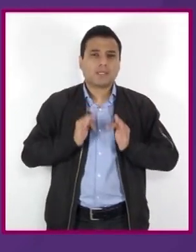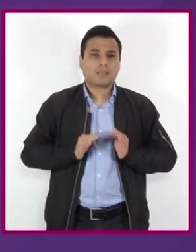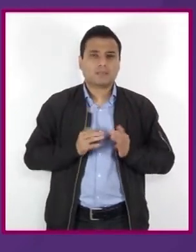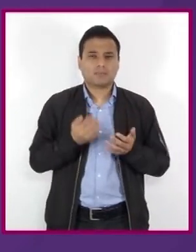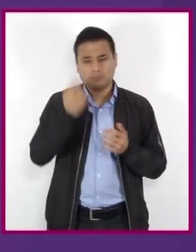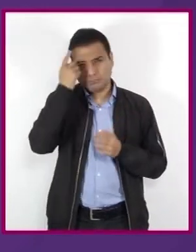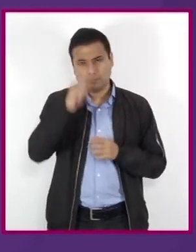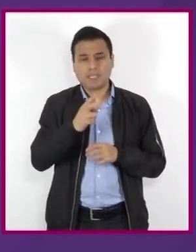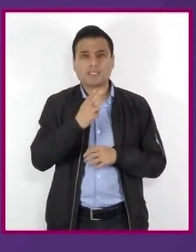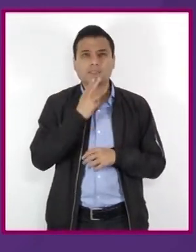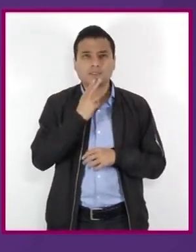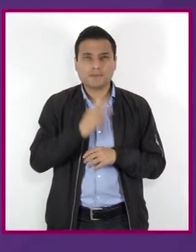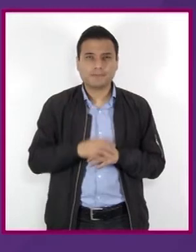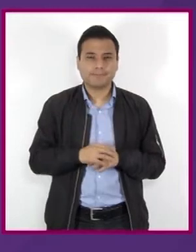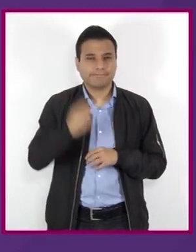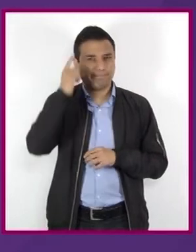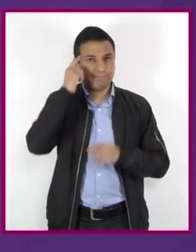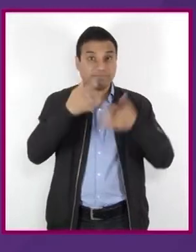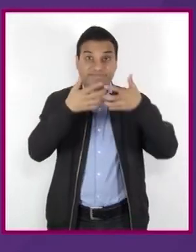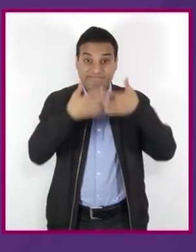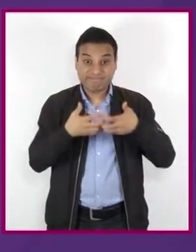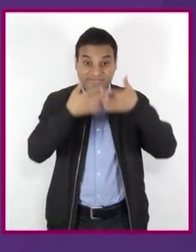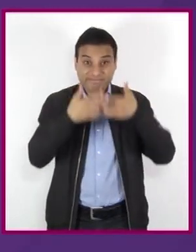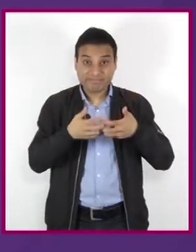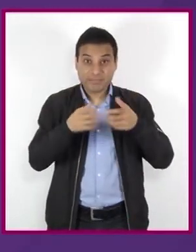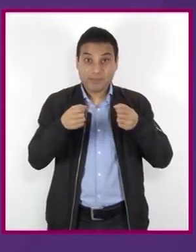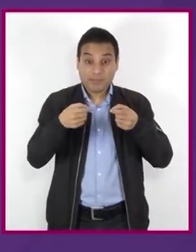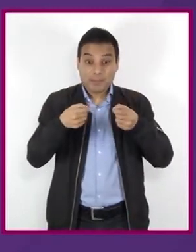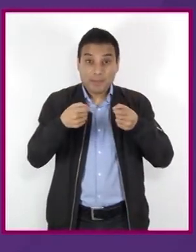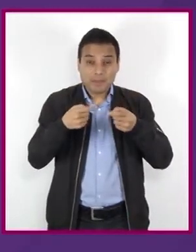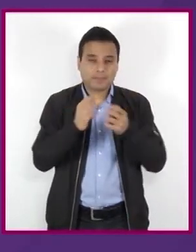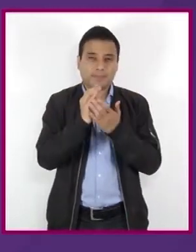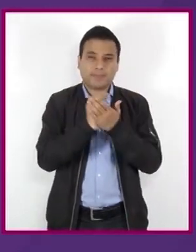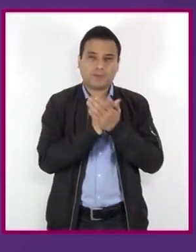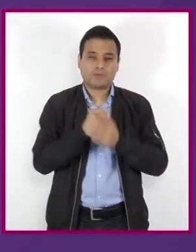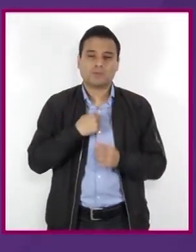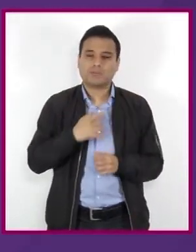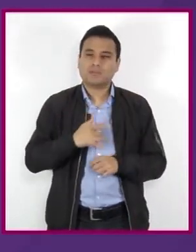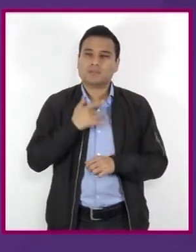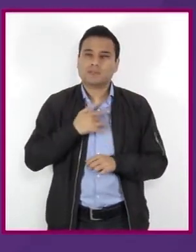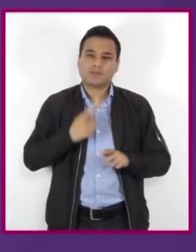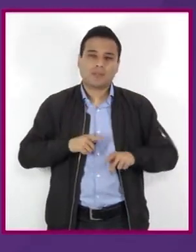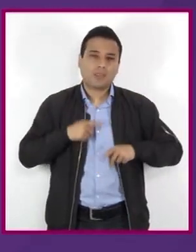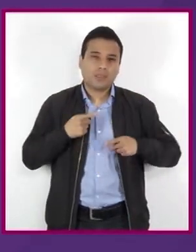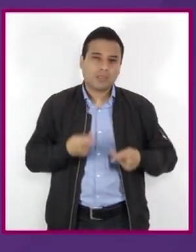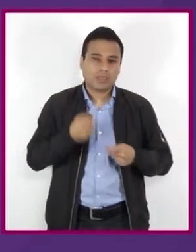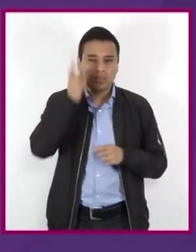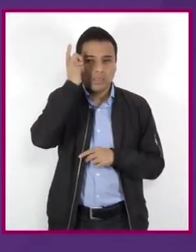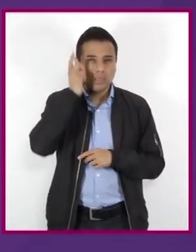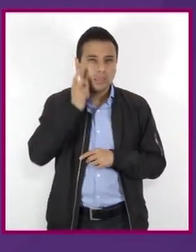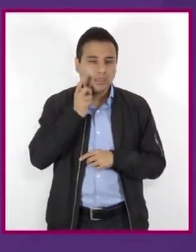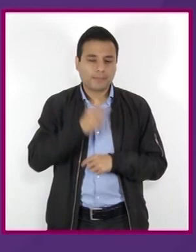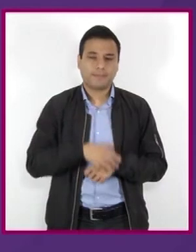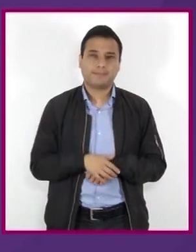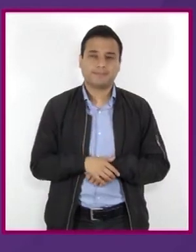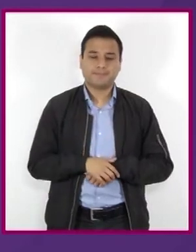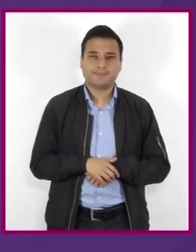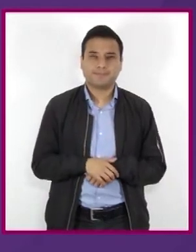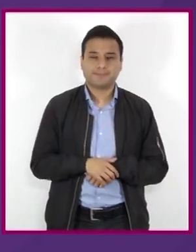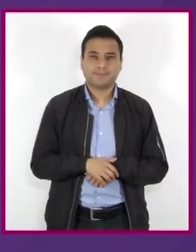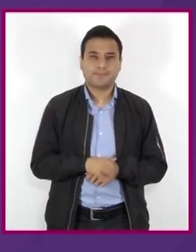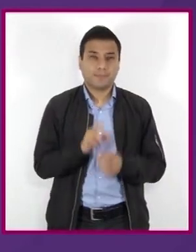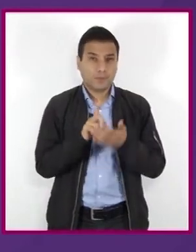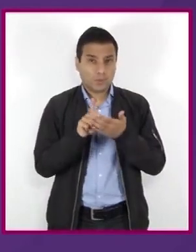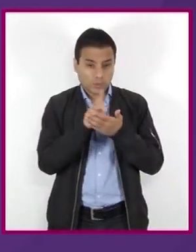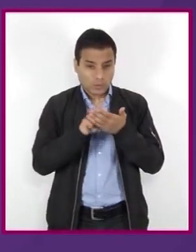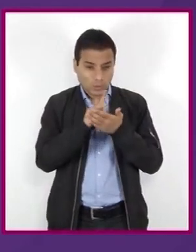neurotransmisores. Por ello, producen relajación, aletargamiento y somnolencia. Las